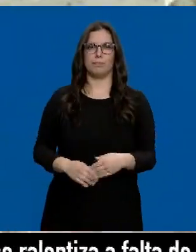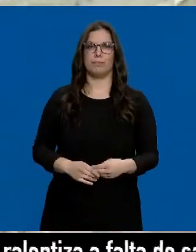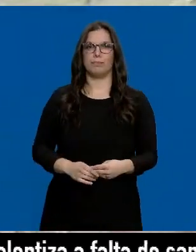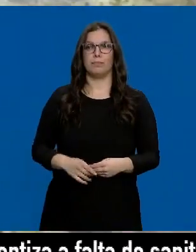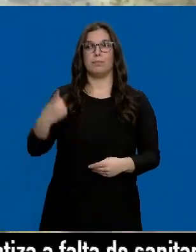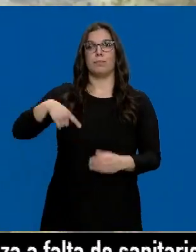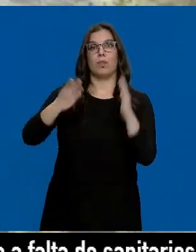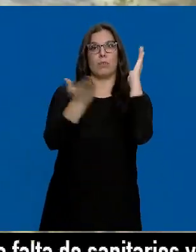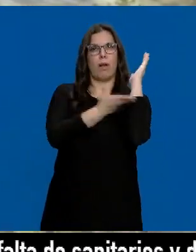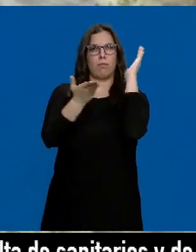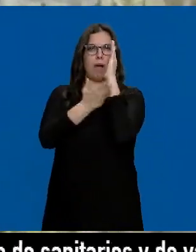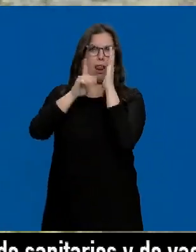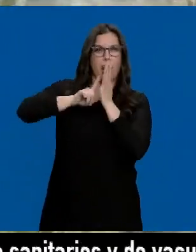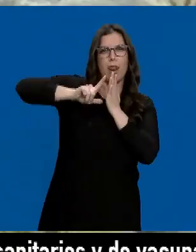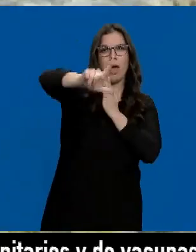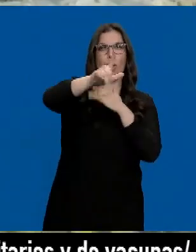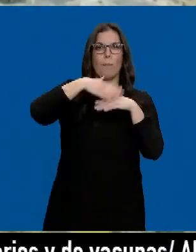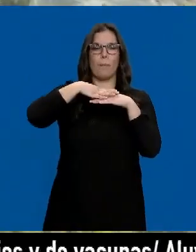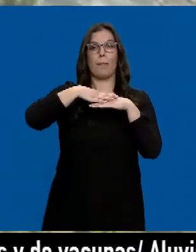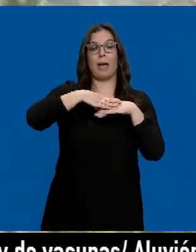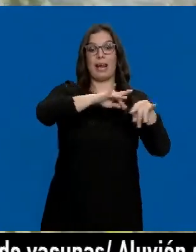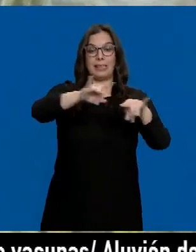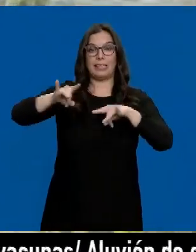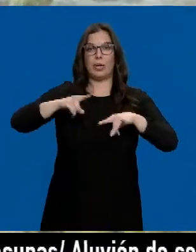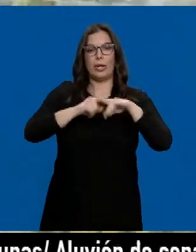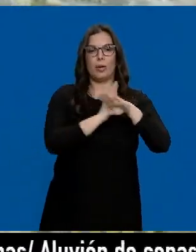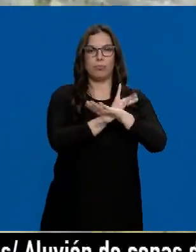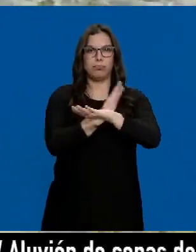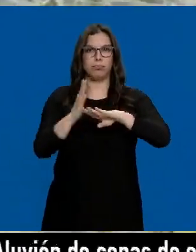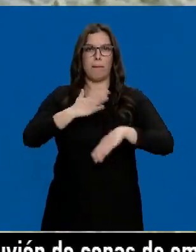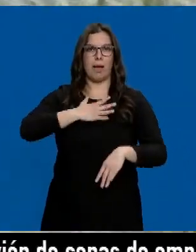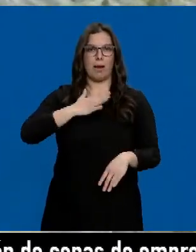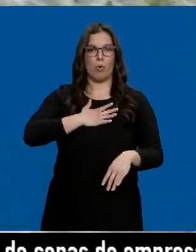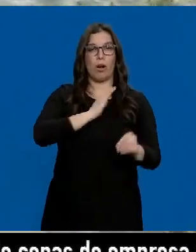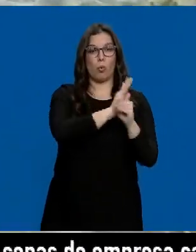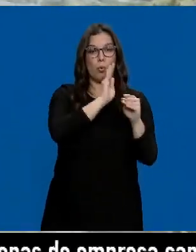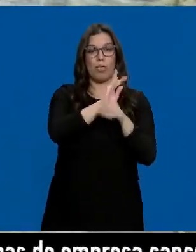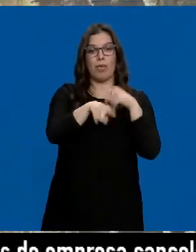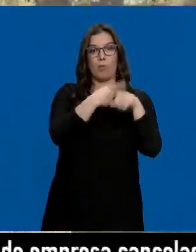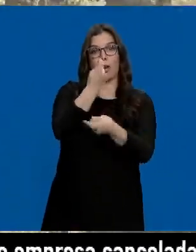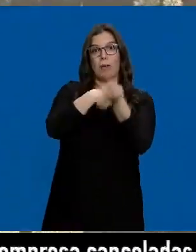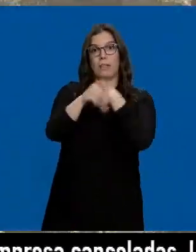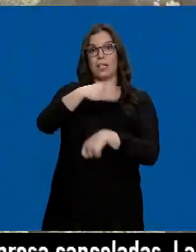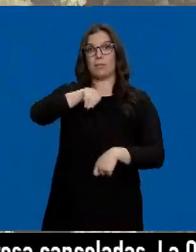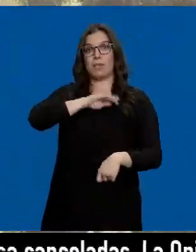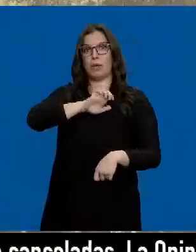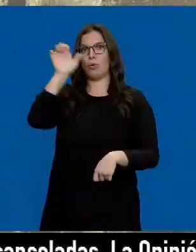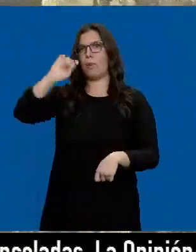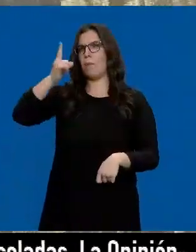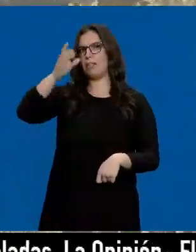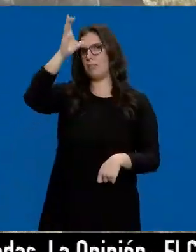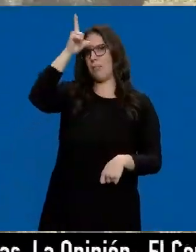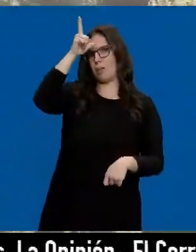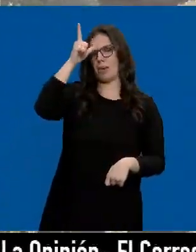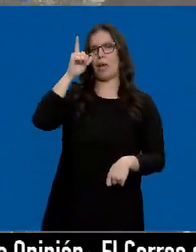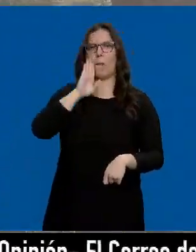Talaban árboles en lugares recónditos para esconder los terrenos en los que cultivaban la marihuana que después distribuían en España y Europa, sobre todo en Alemania